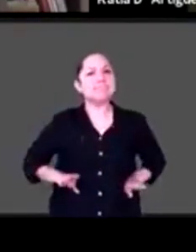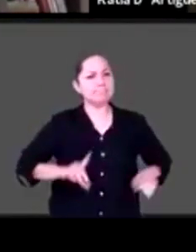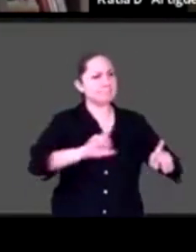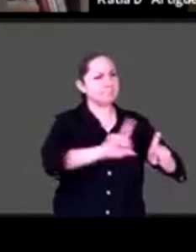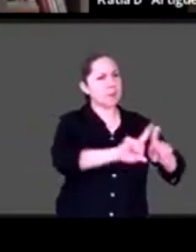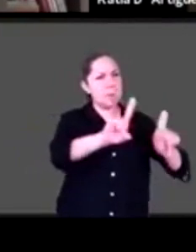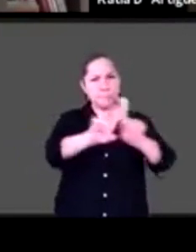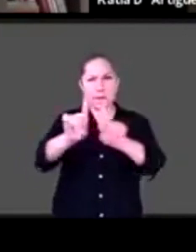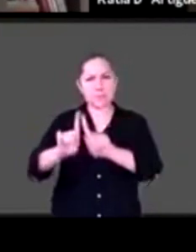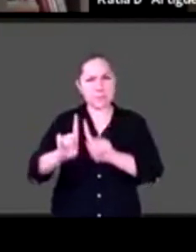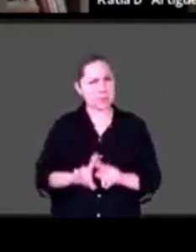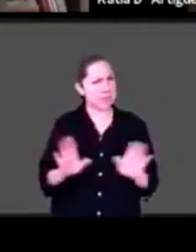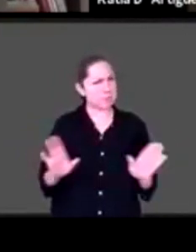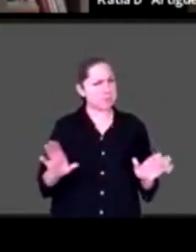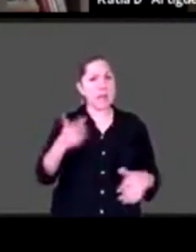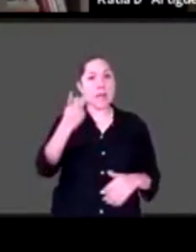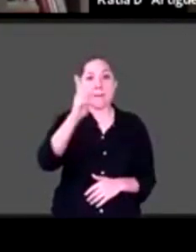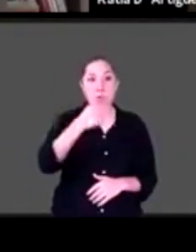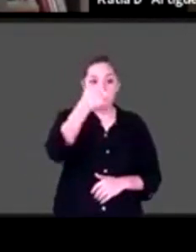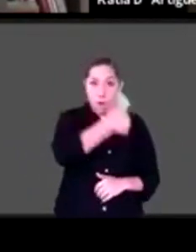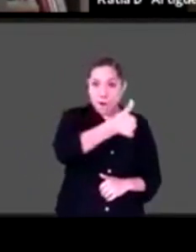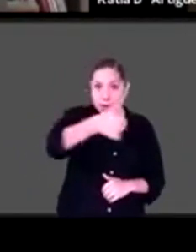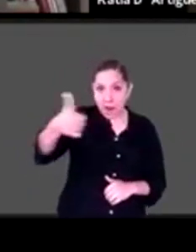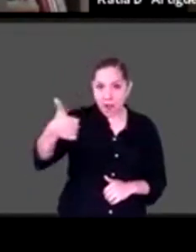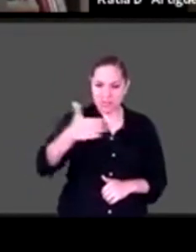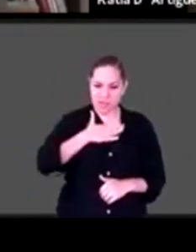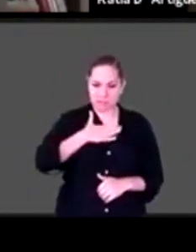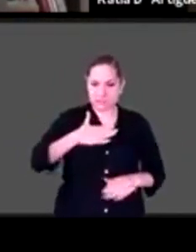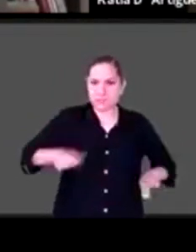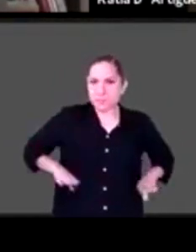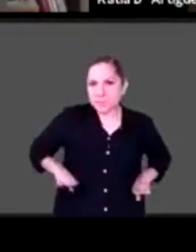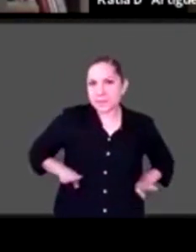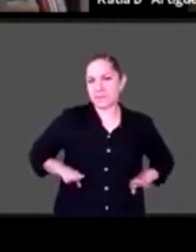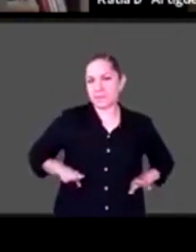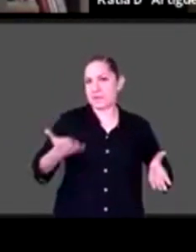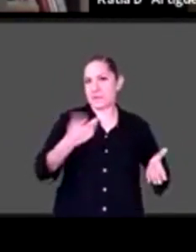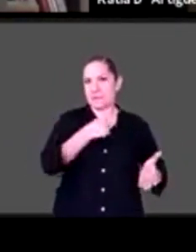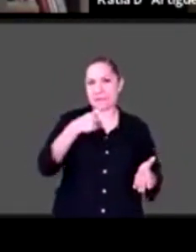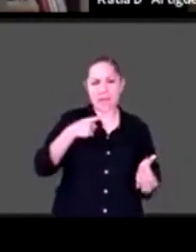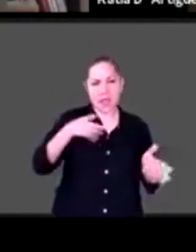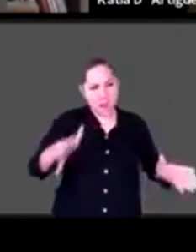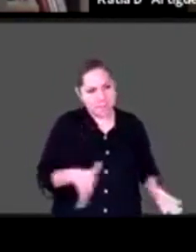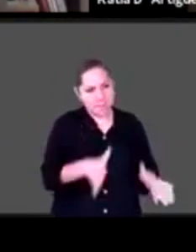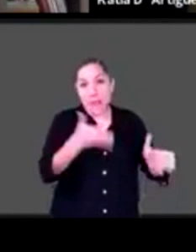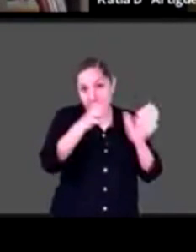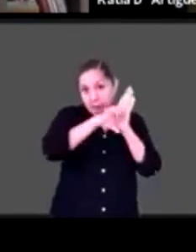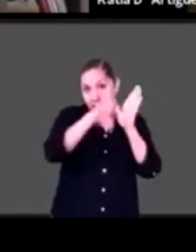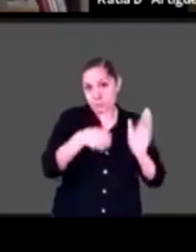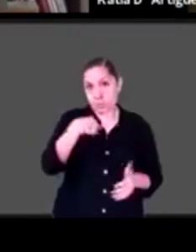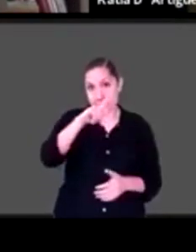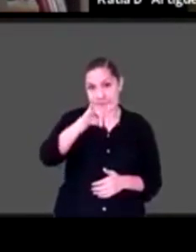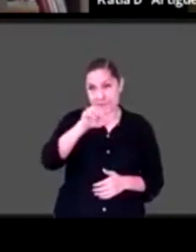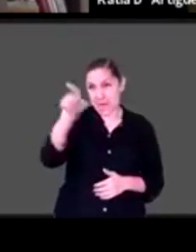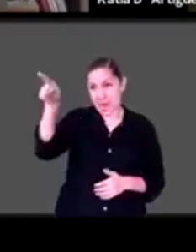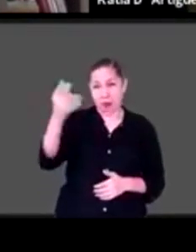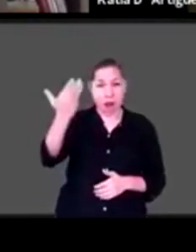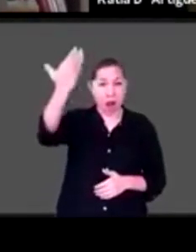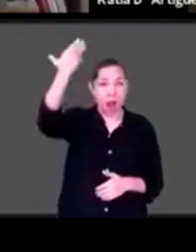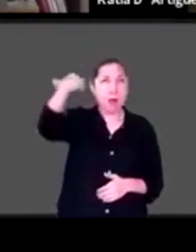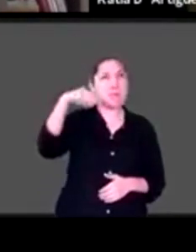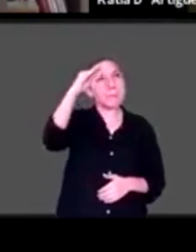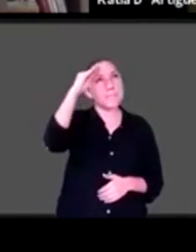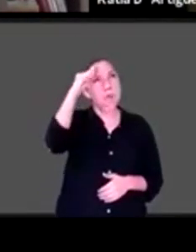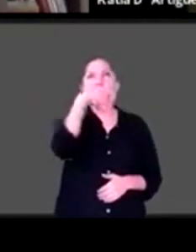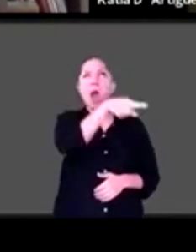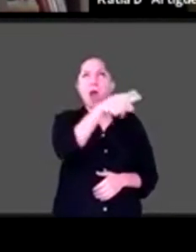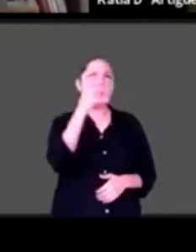que ya cuando somos adultos enfrentarnos a situaciones como esta, que seguramente mi tía nunca lo pensó de que algún día iba a llegar el COVID y nos iban